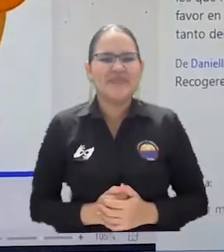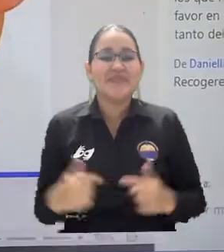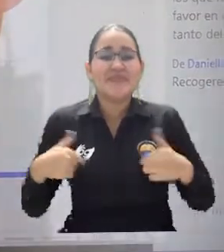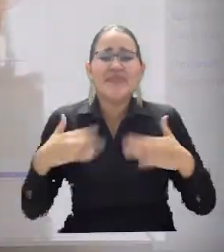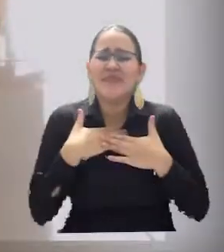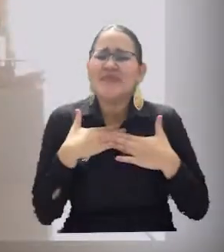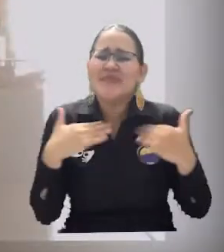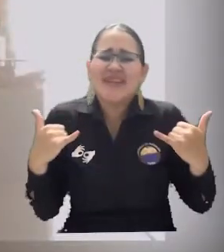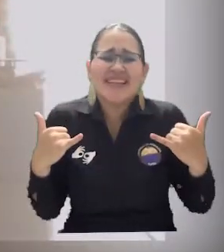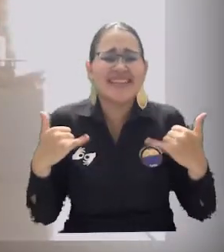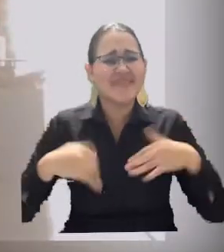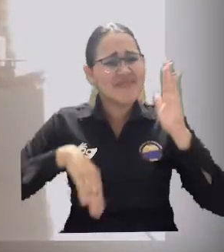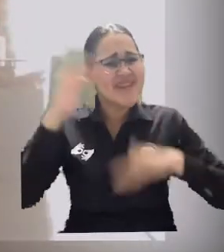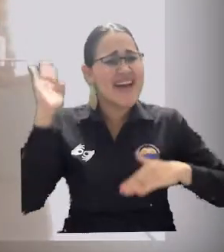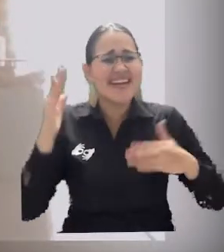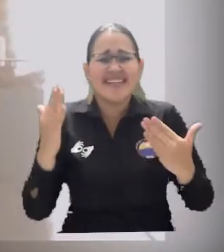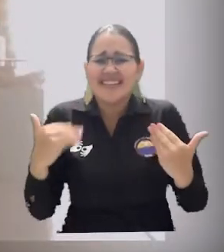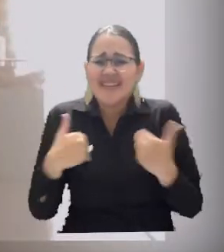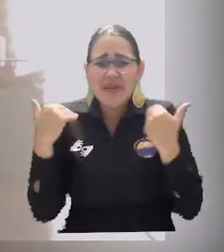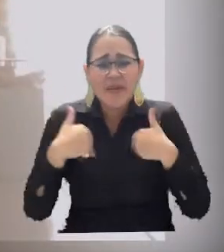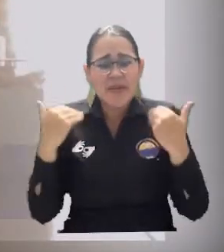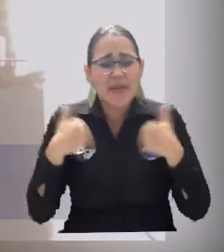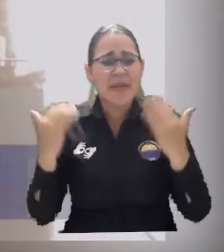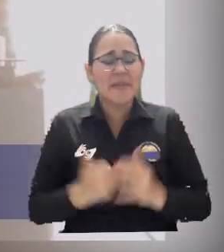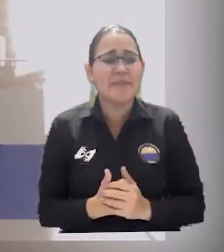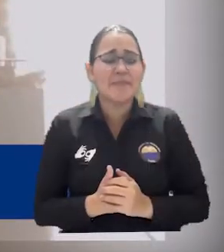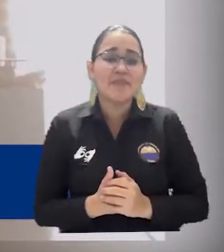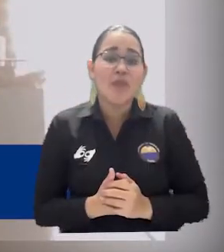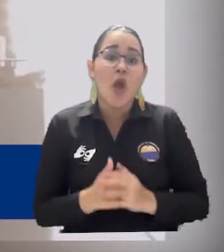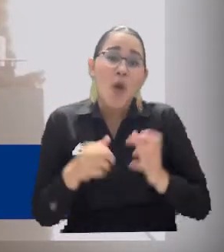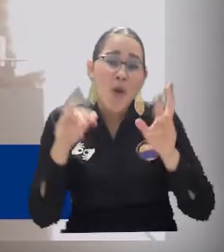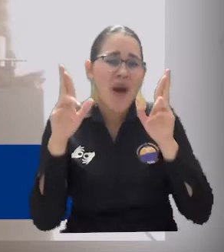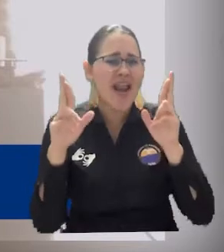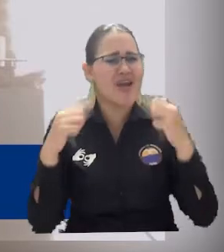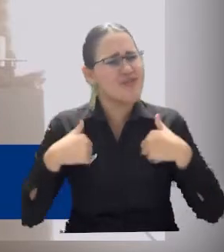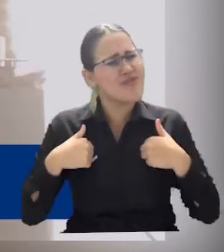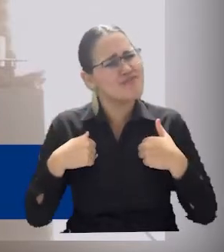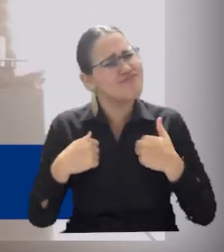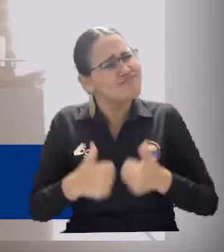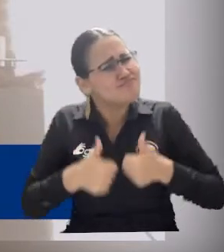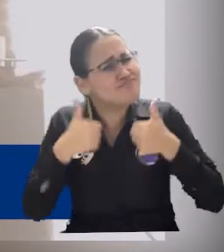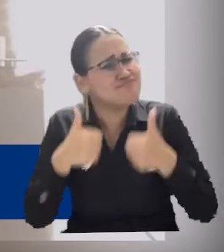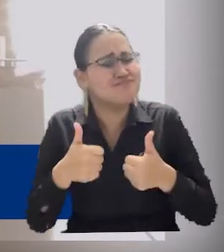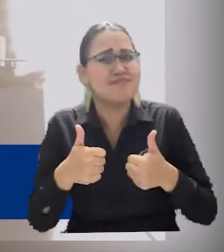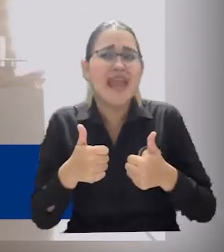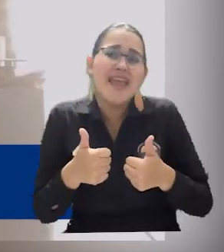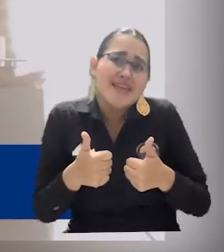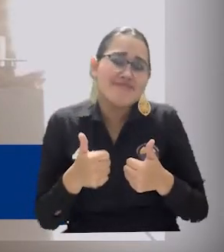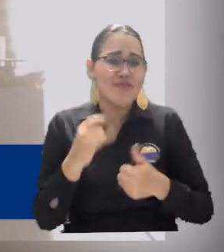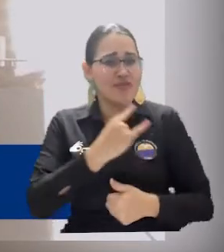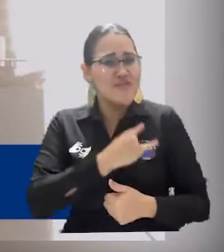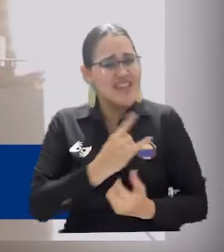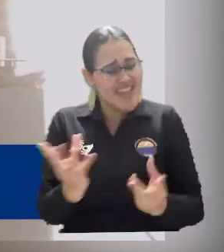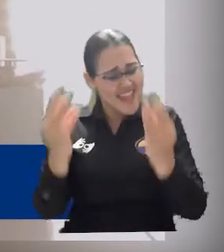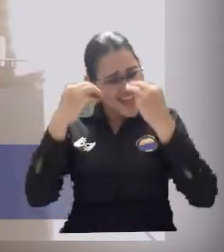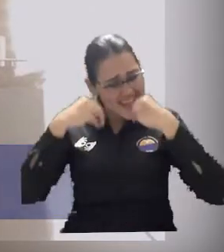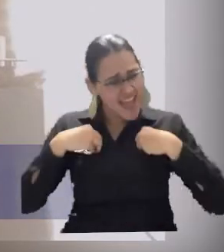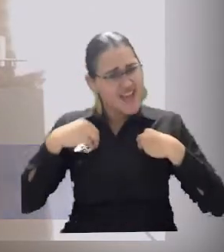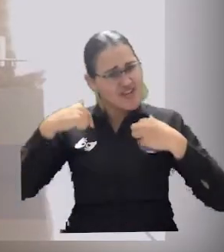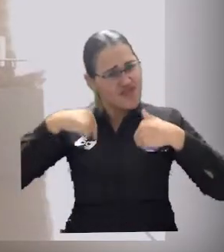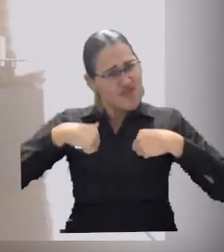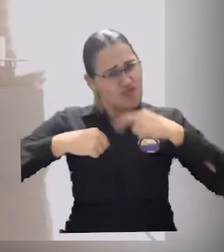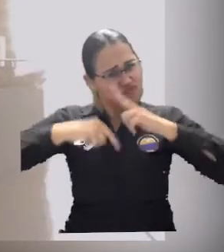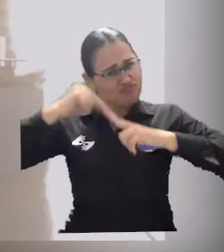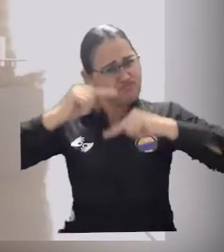Estoy muy feliz, la verdad, y espero que esta sea una experiencia maravillosa, que la universidad me ayude a crecer como